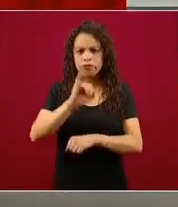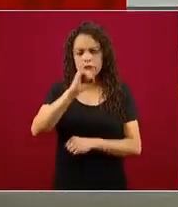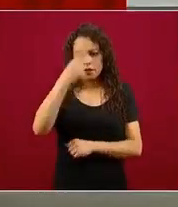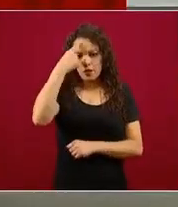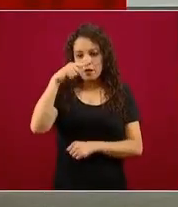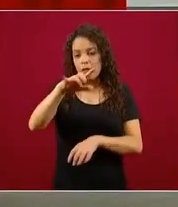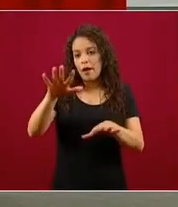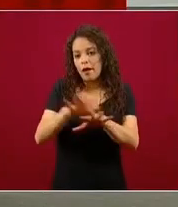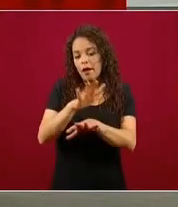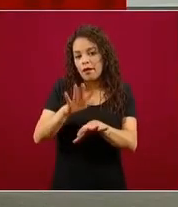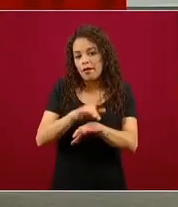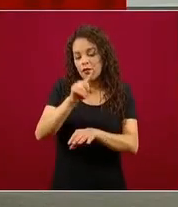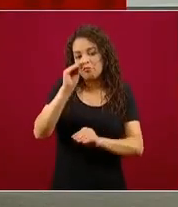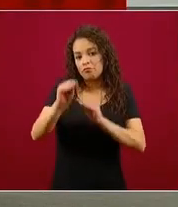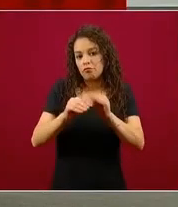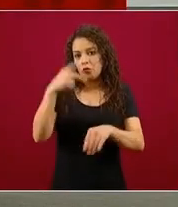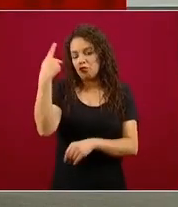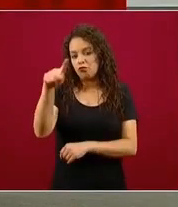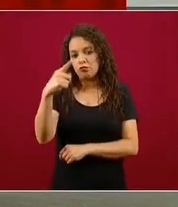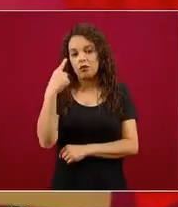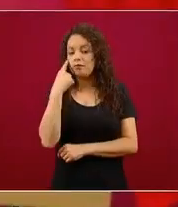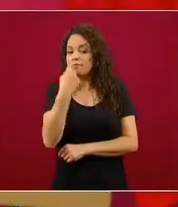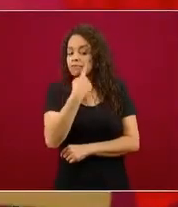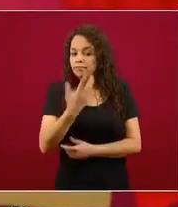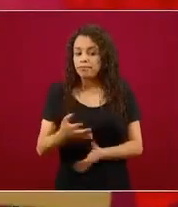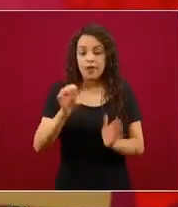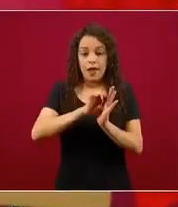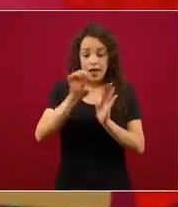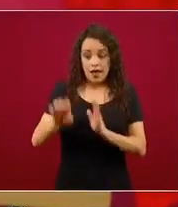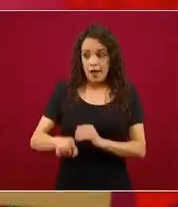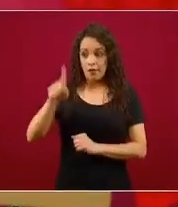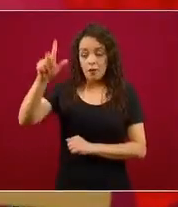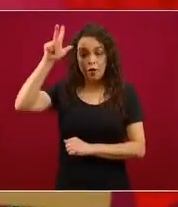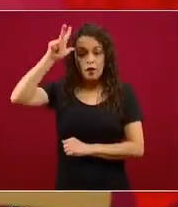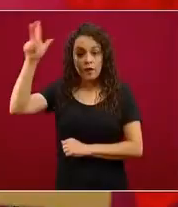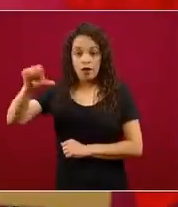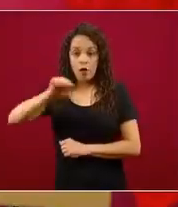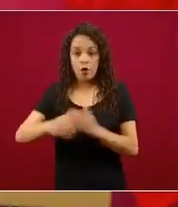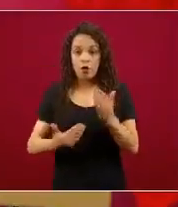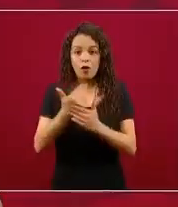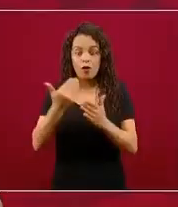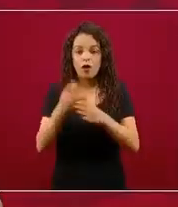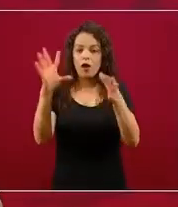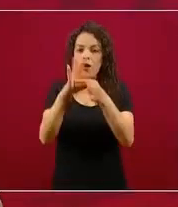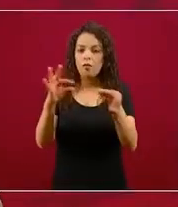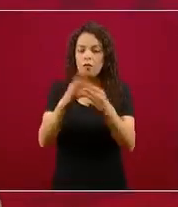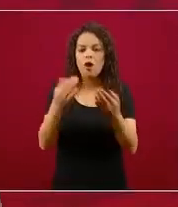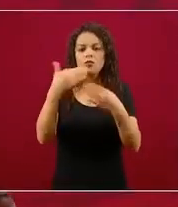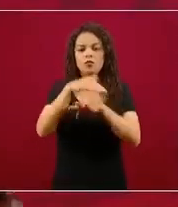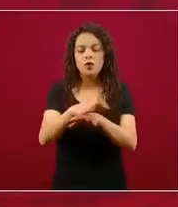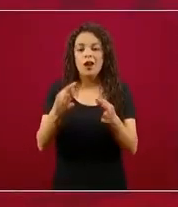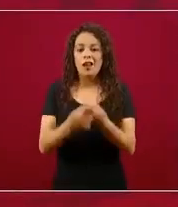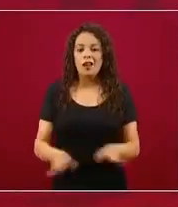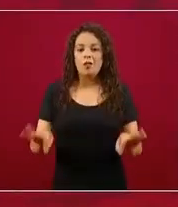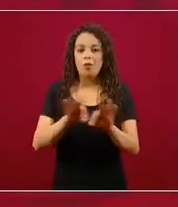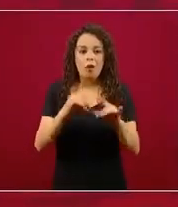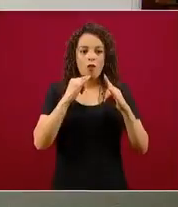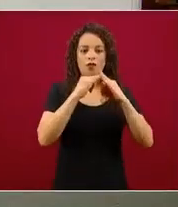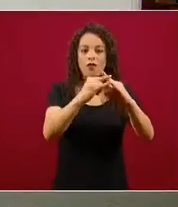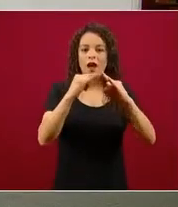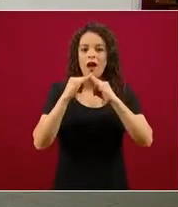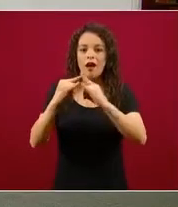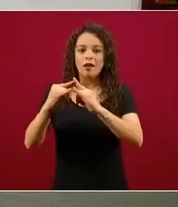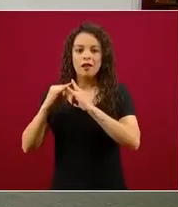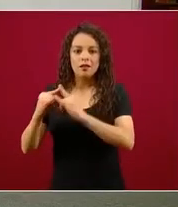En Hidalgo, por ejemplo, esta mañana hay una conversación sobre la importancia de los tianguis como mecanismo de